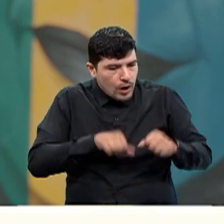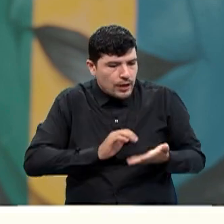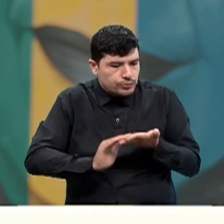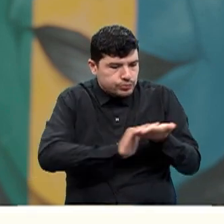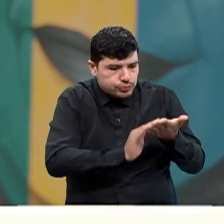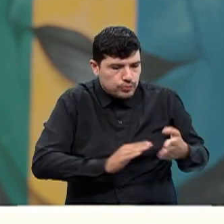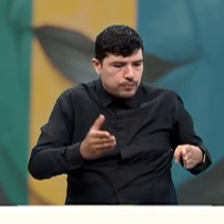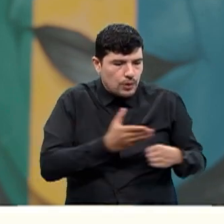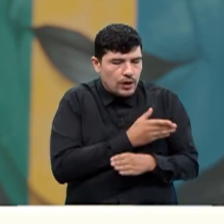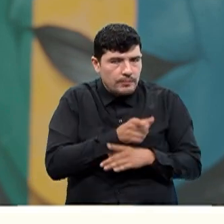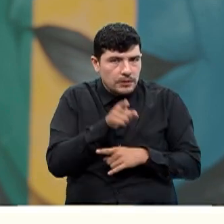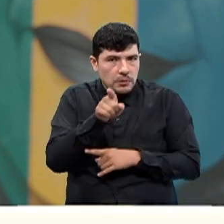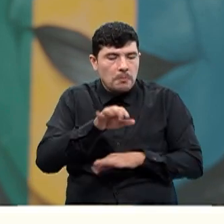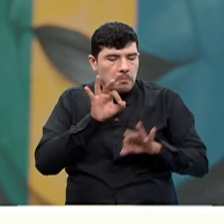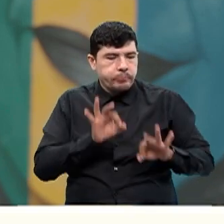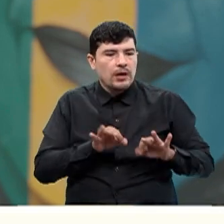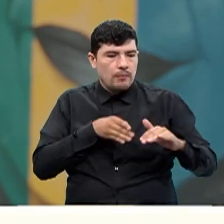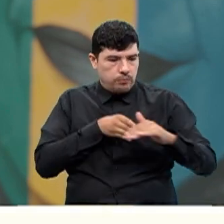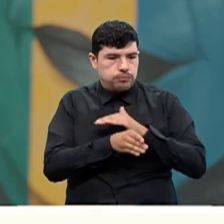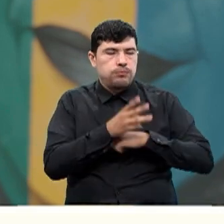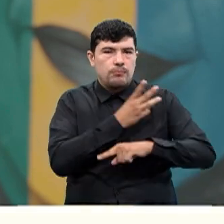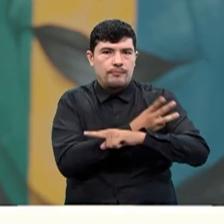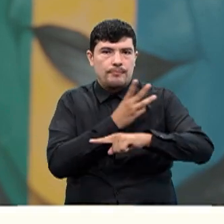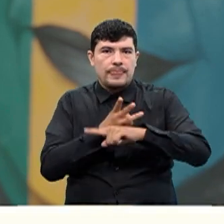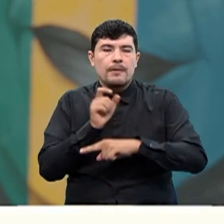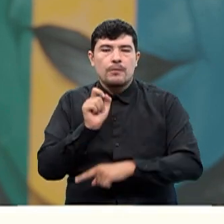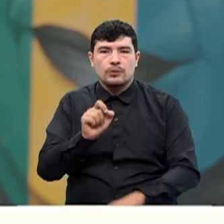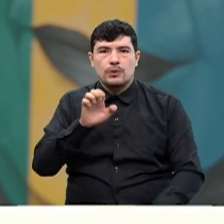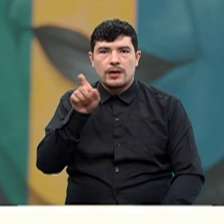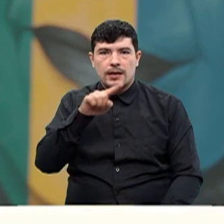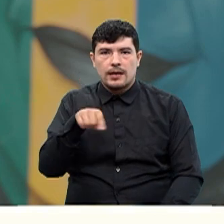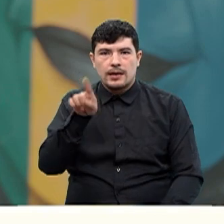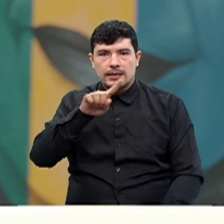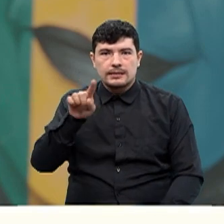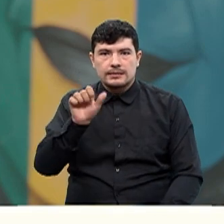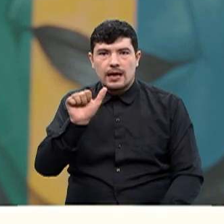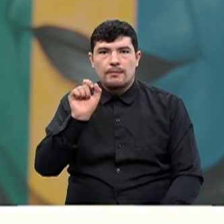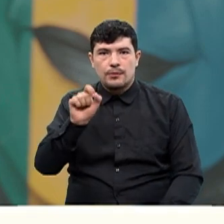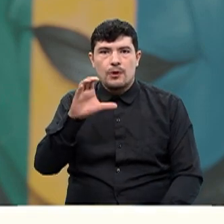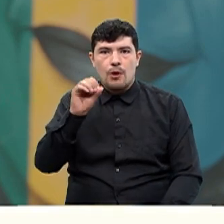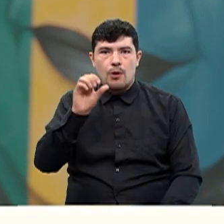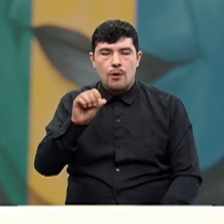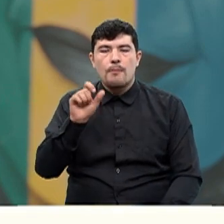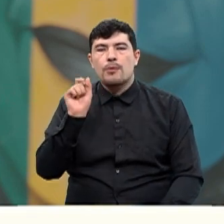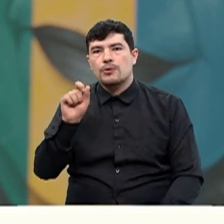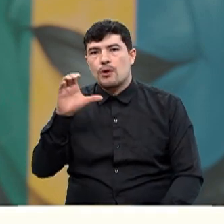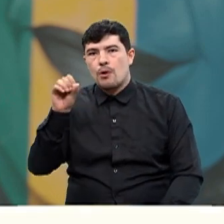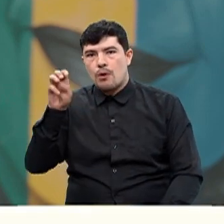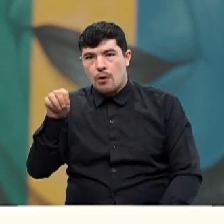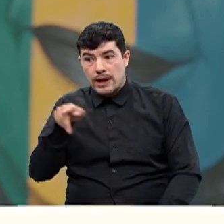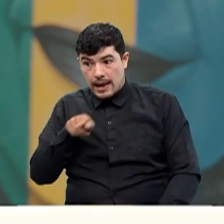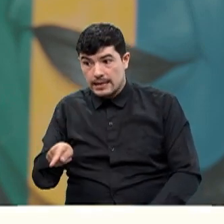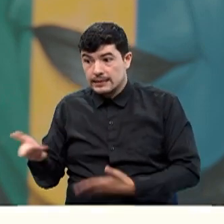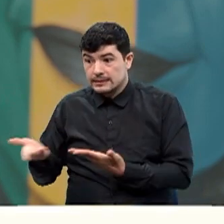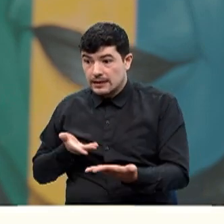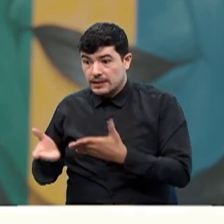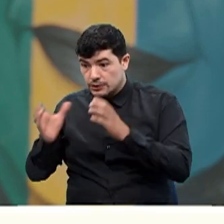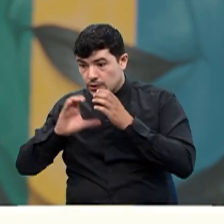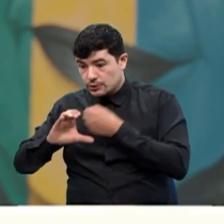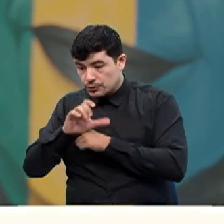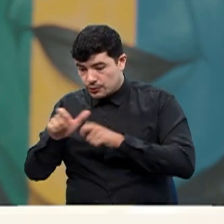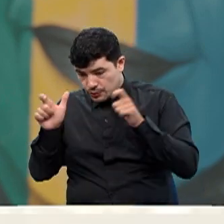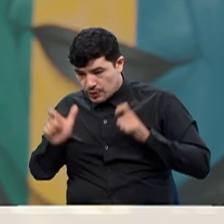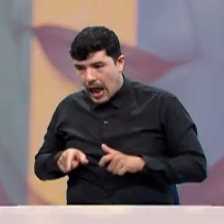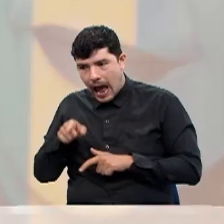y haz sus solicitudes ingresando a www.esa.com.co. Haz clic en servicio al cliente y selecciona